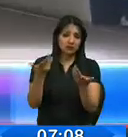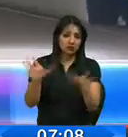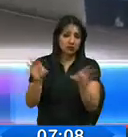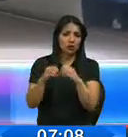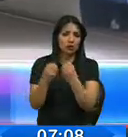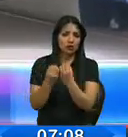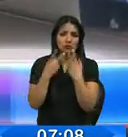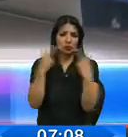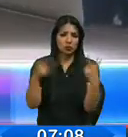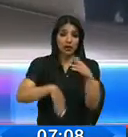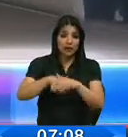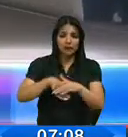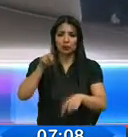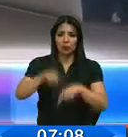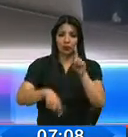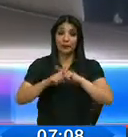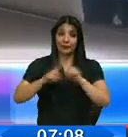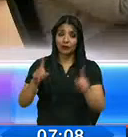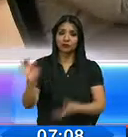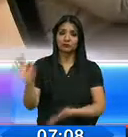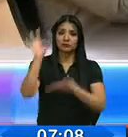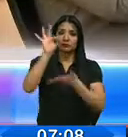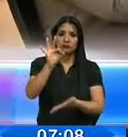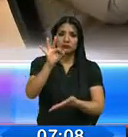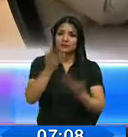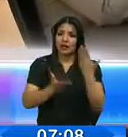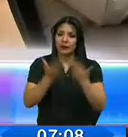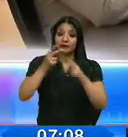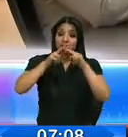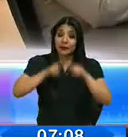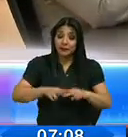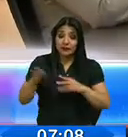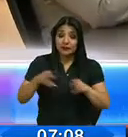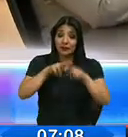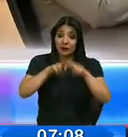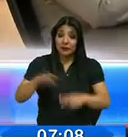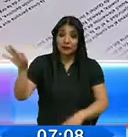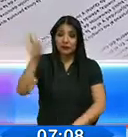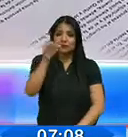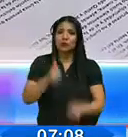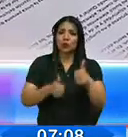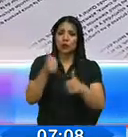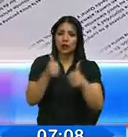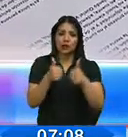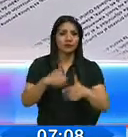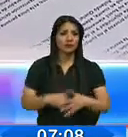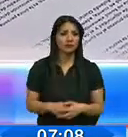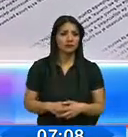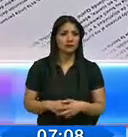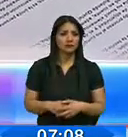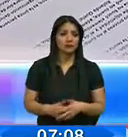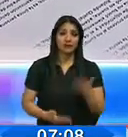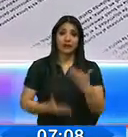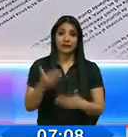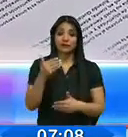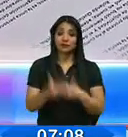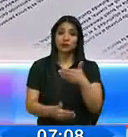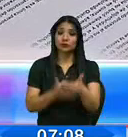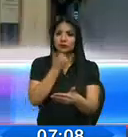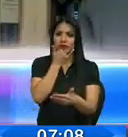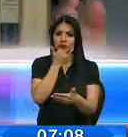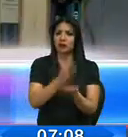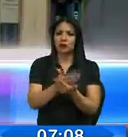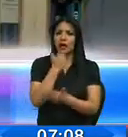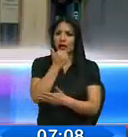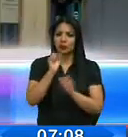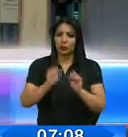resolución de la Corte, las designaciones que podrían ser revisadas serían aquellas en donde se encuentren vicios de nulidad insubsanables.